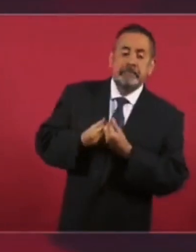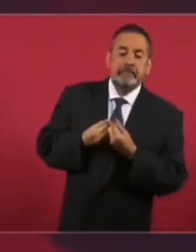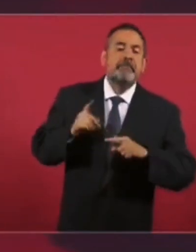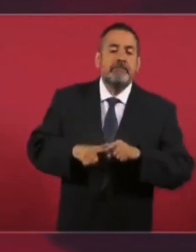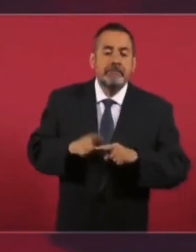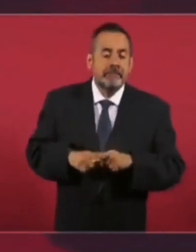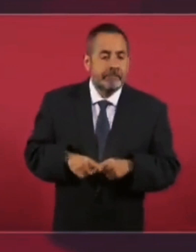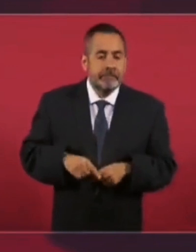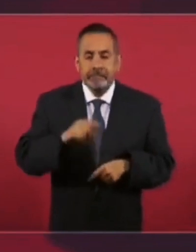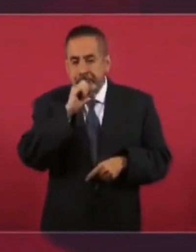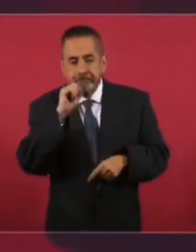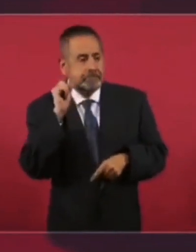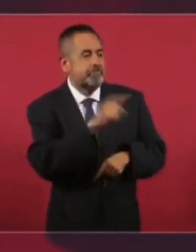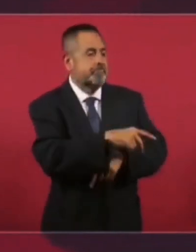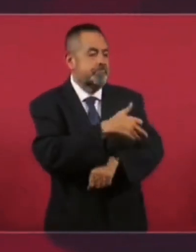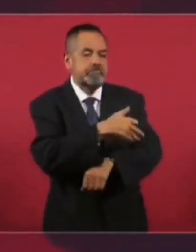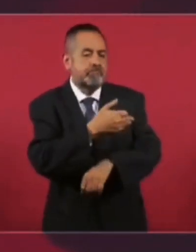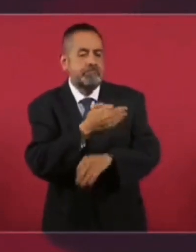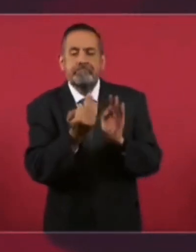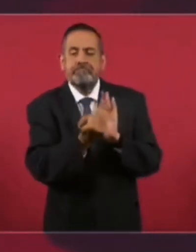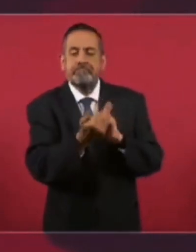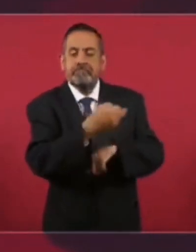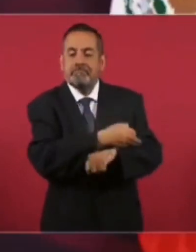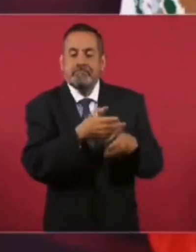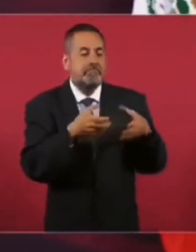fueron gente cercana al poder.